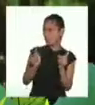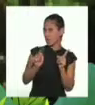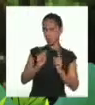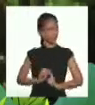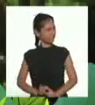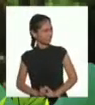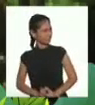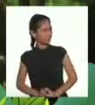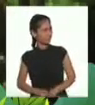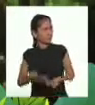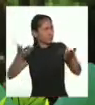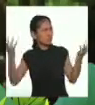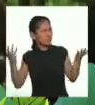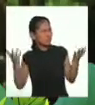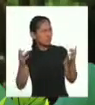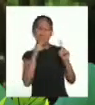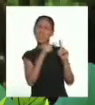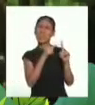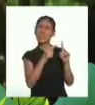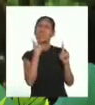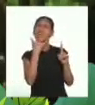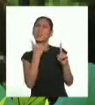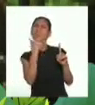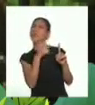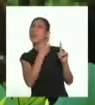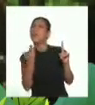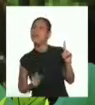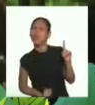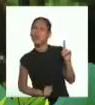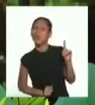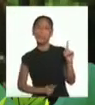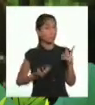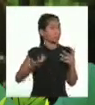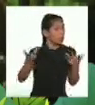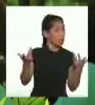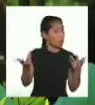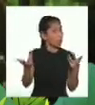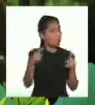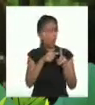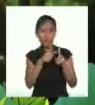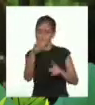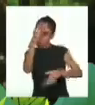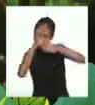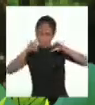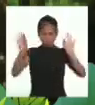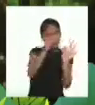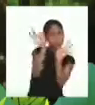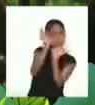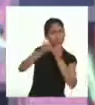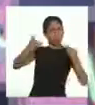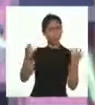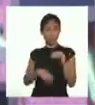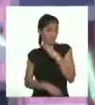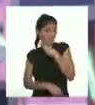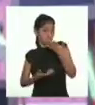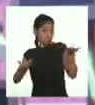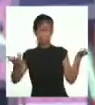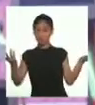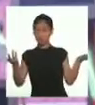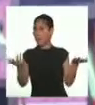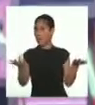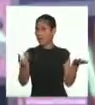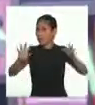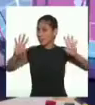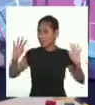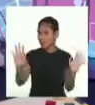Pero, ¿qué creen que sucede con esa tejidora? ¿Cómo habrá aprendido a tejer? No lo sé.